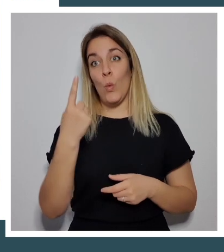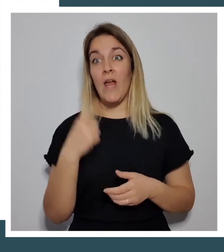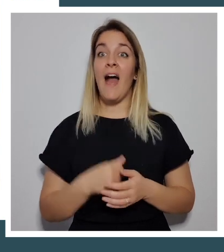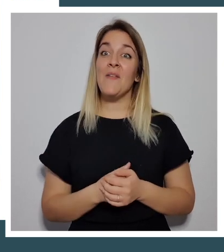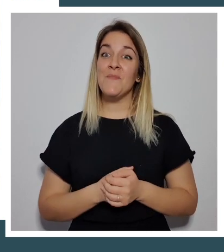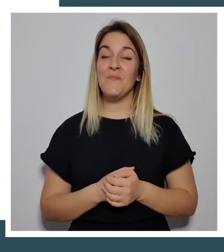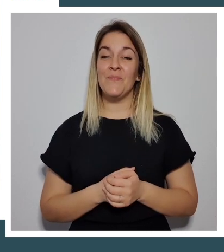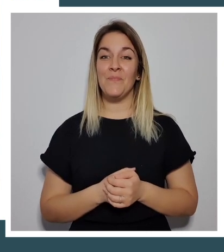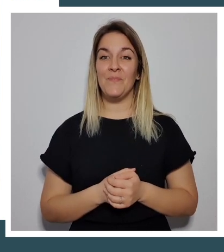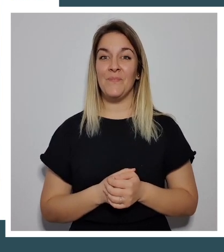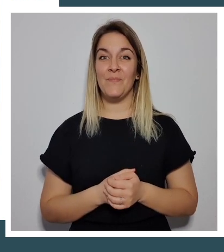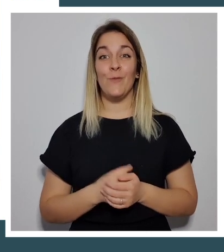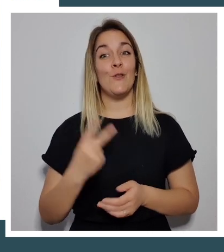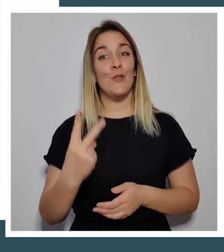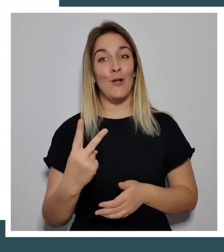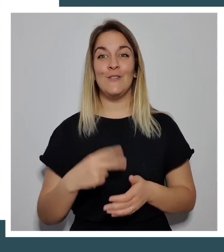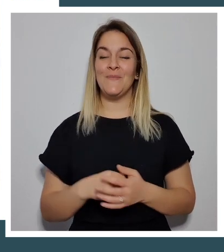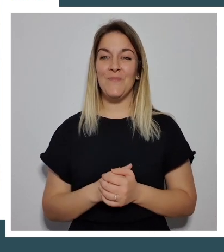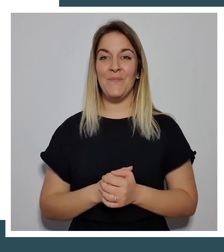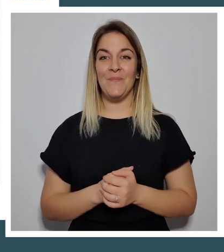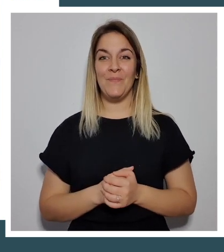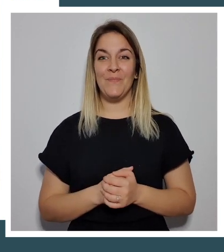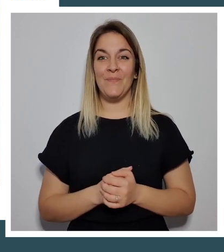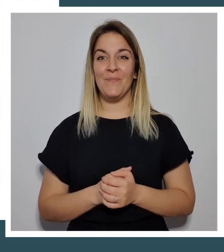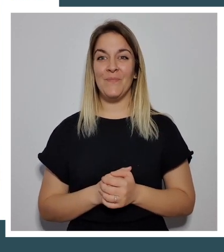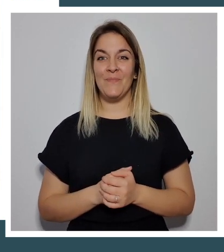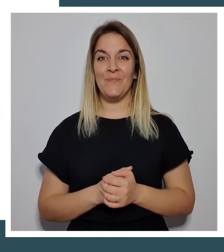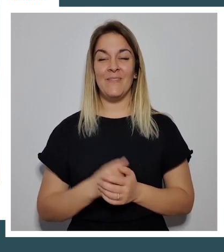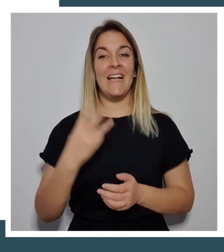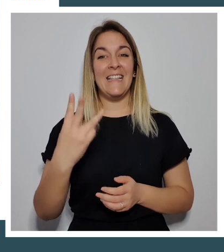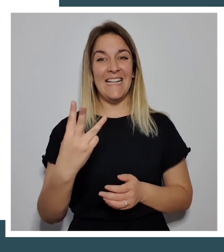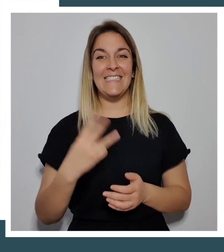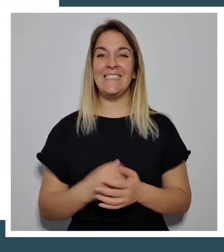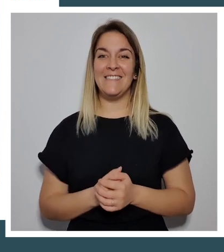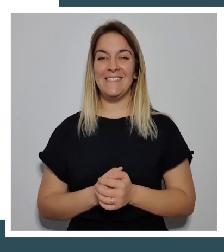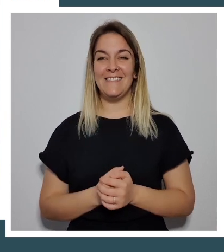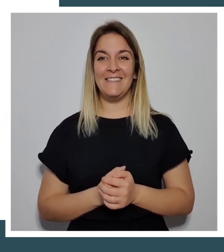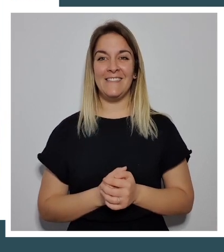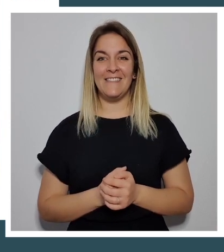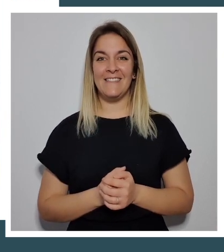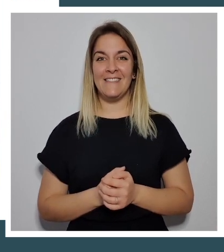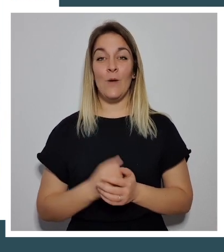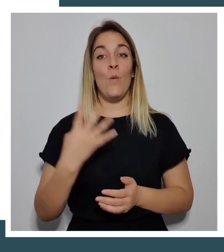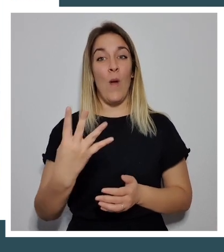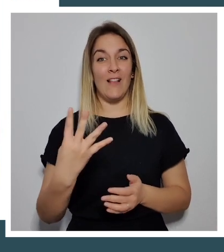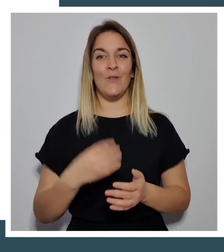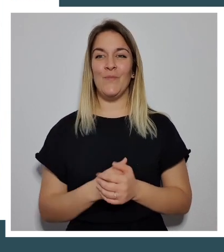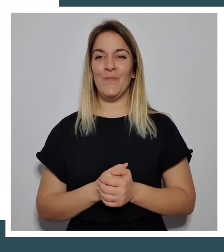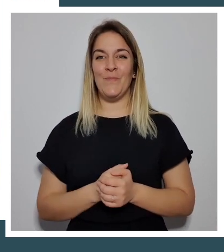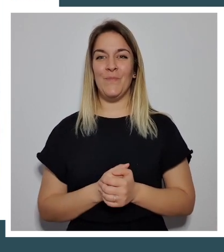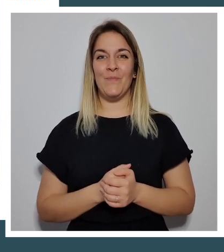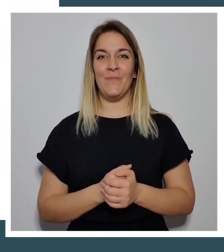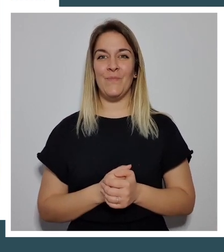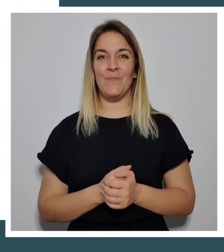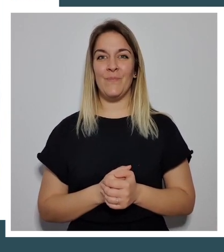1, 2, 3, 4,